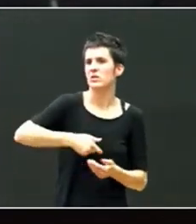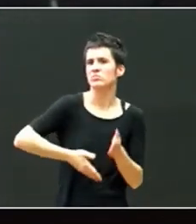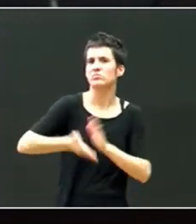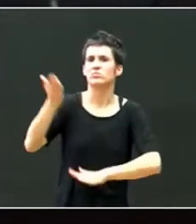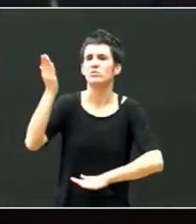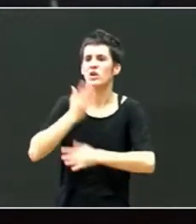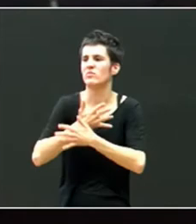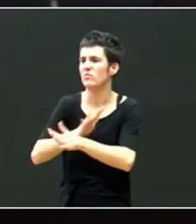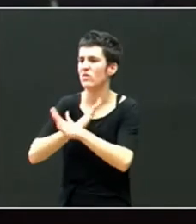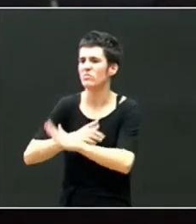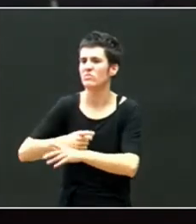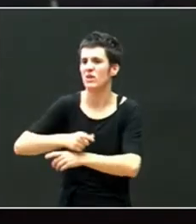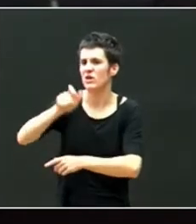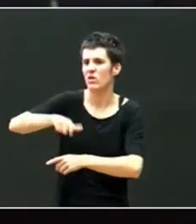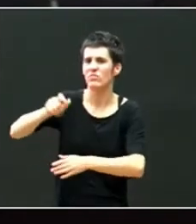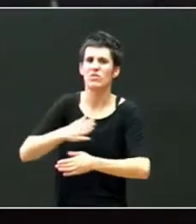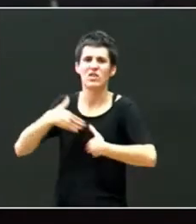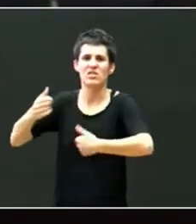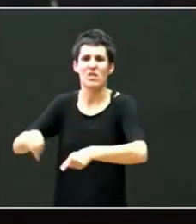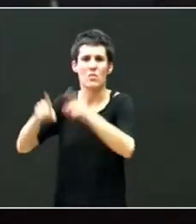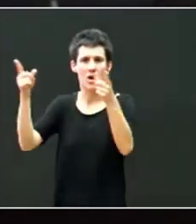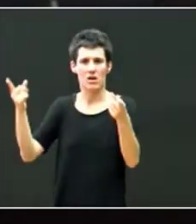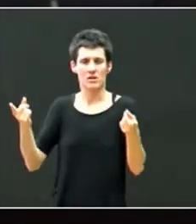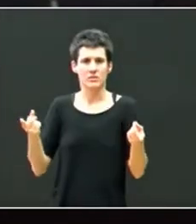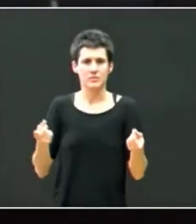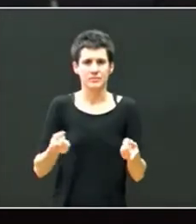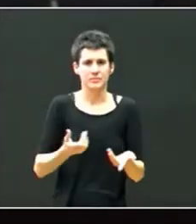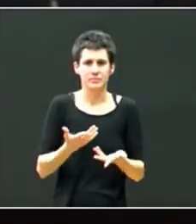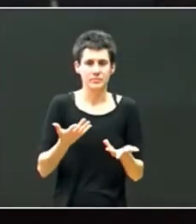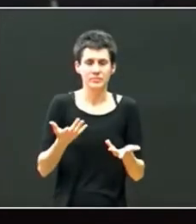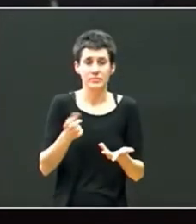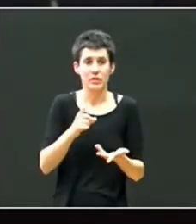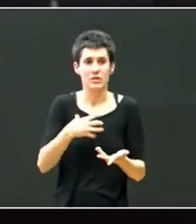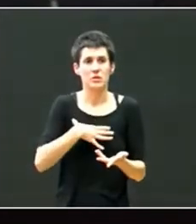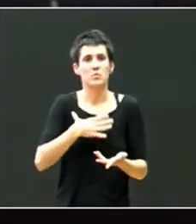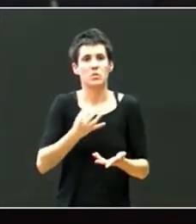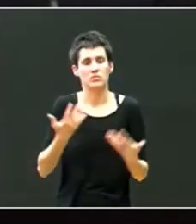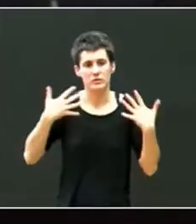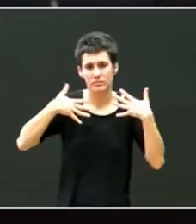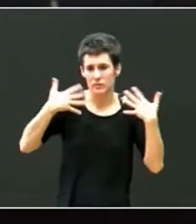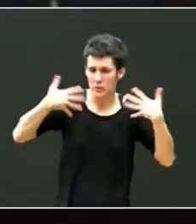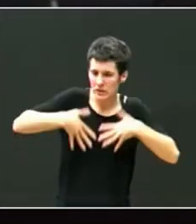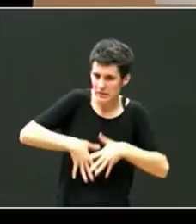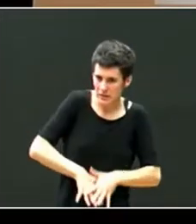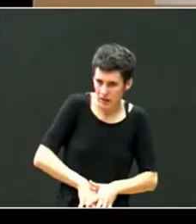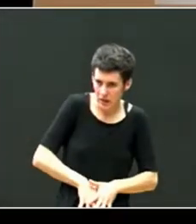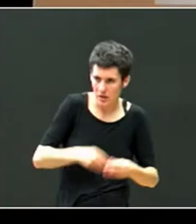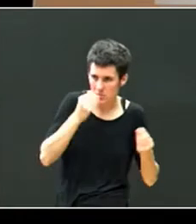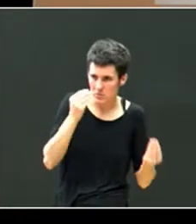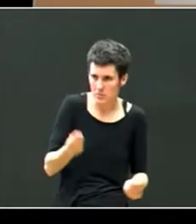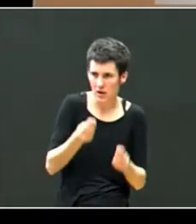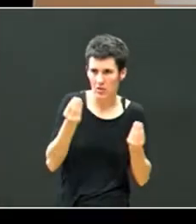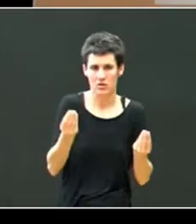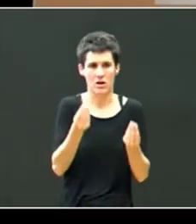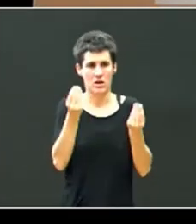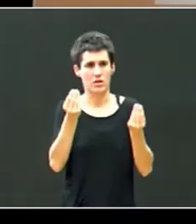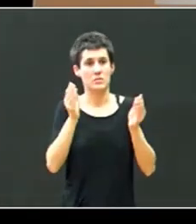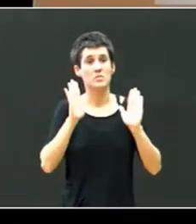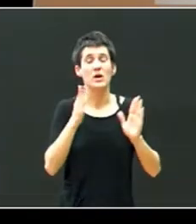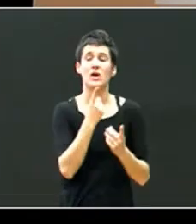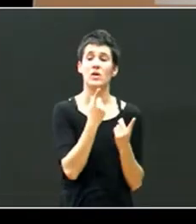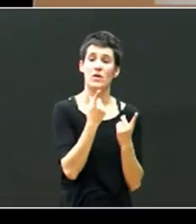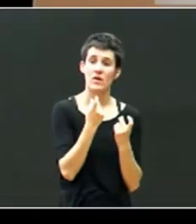bueno podemos integrar podemos elaborar podemos procesar podemos mejorar pero eso va llevar tiempo